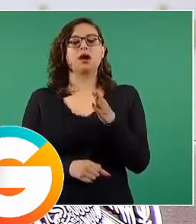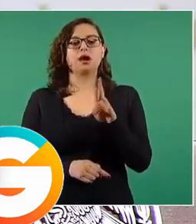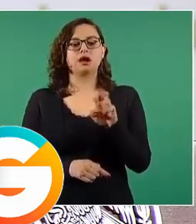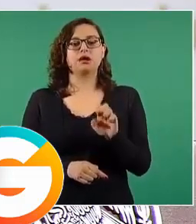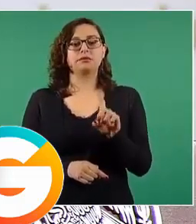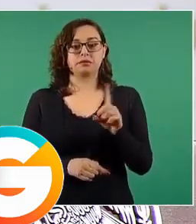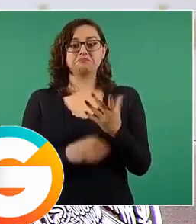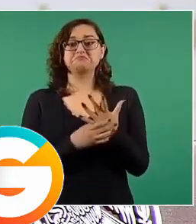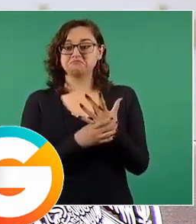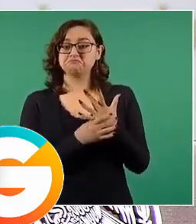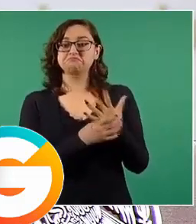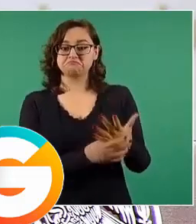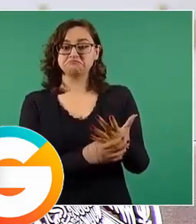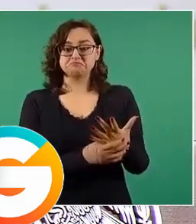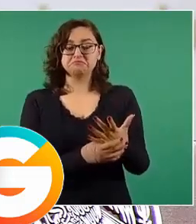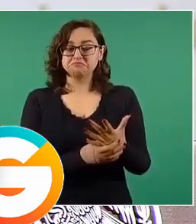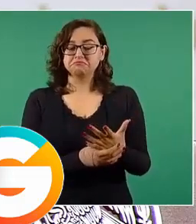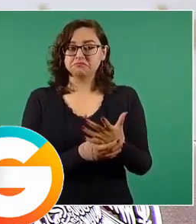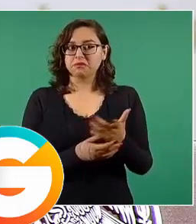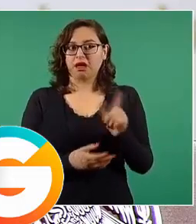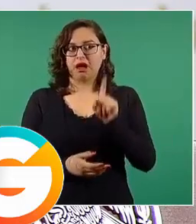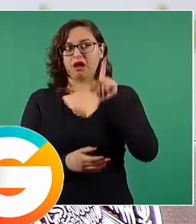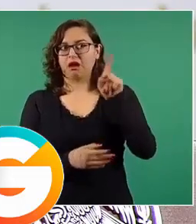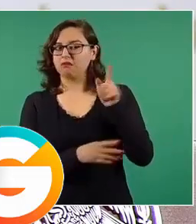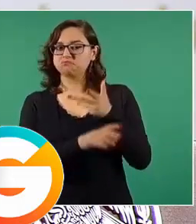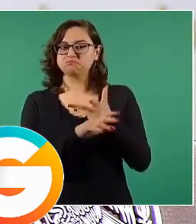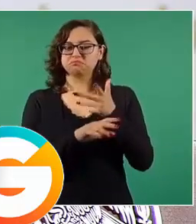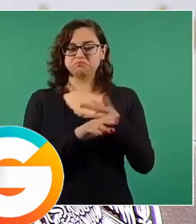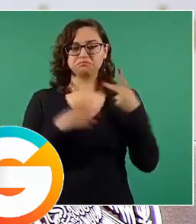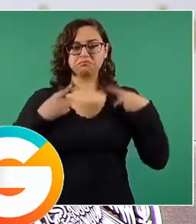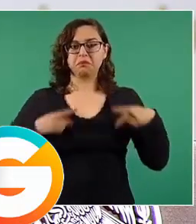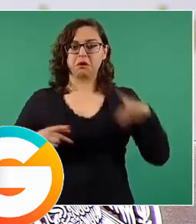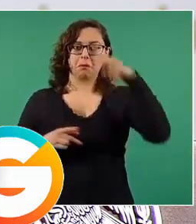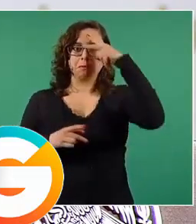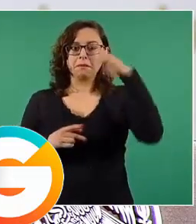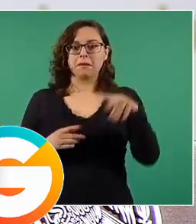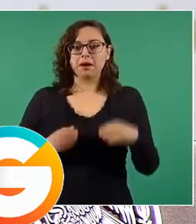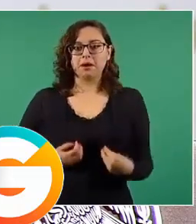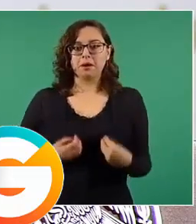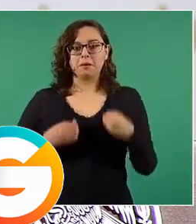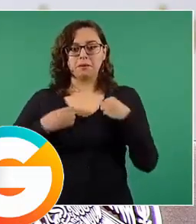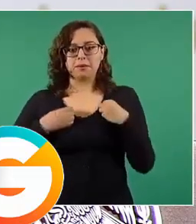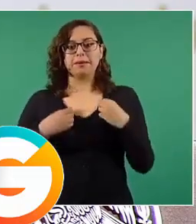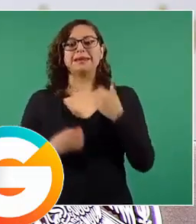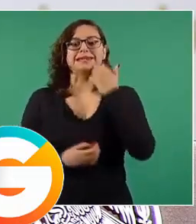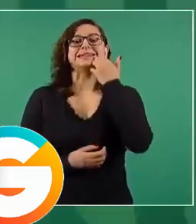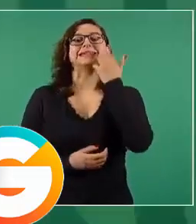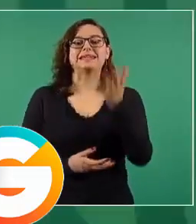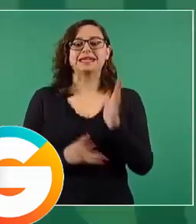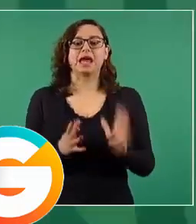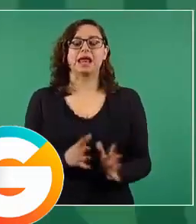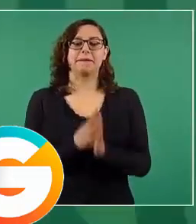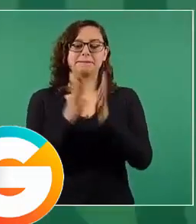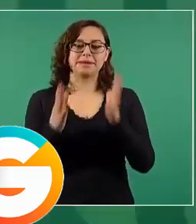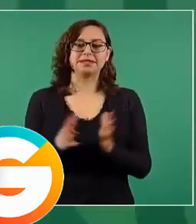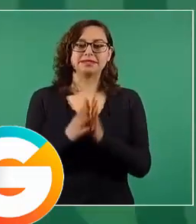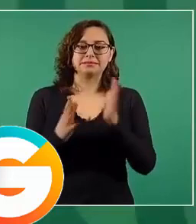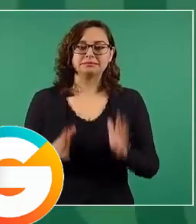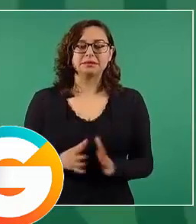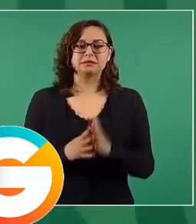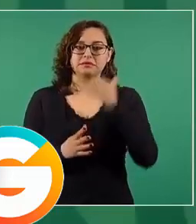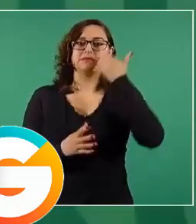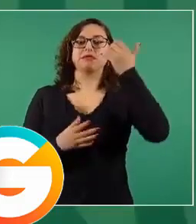hay mucho interés de nuestros paisanos en participar en las